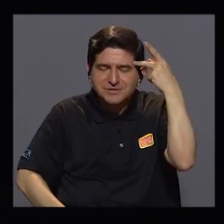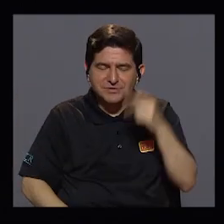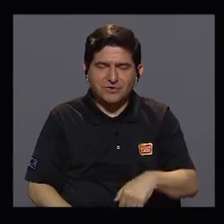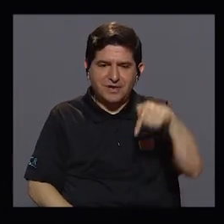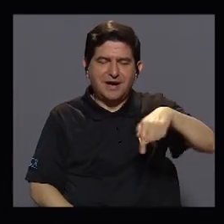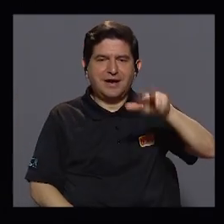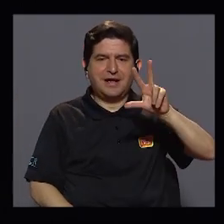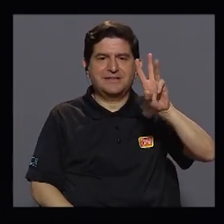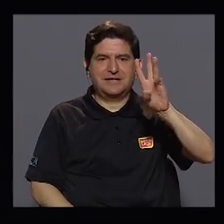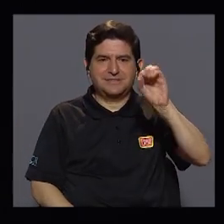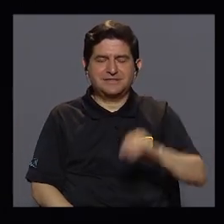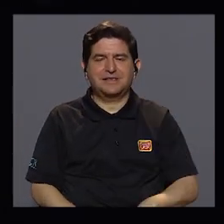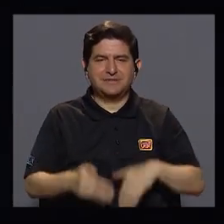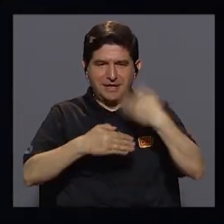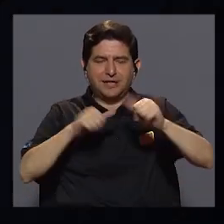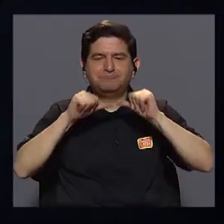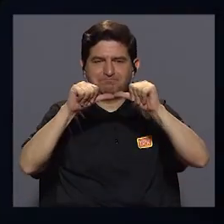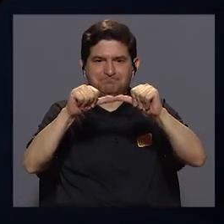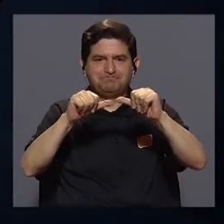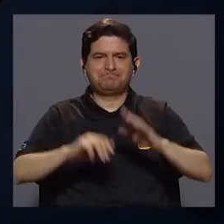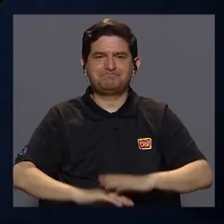Estamos en 360. Regresamos.